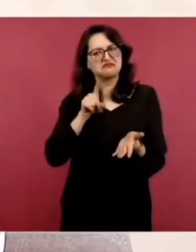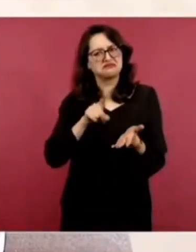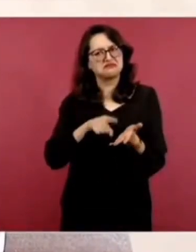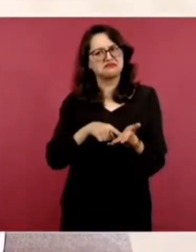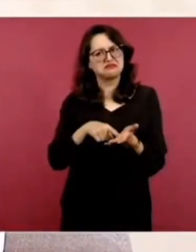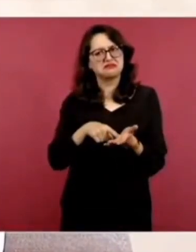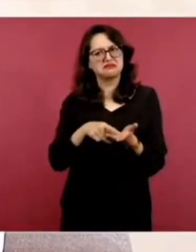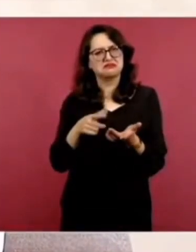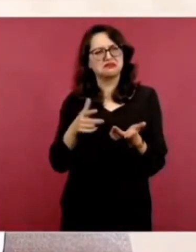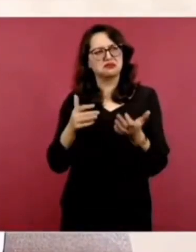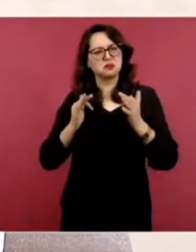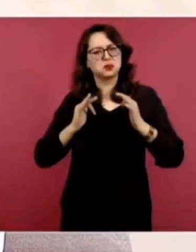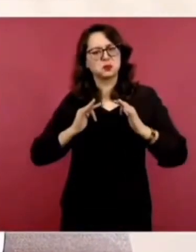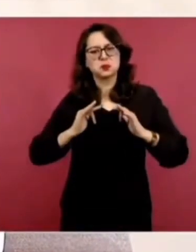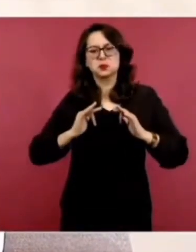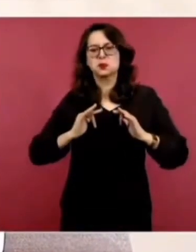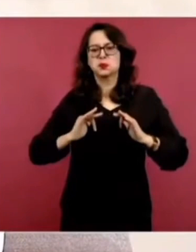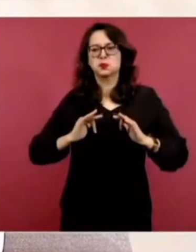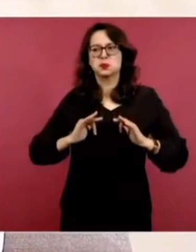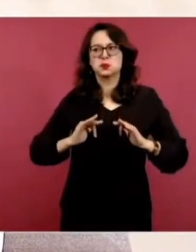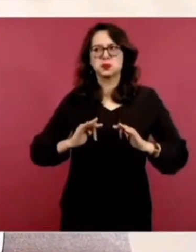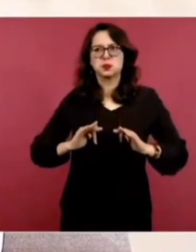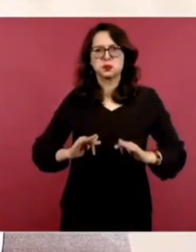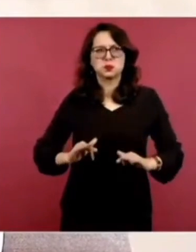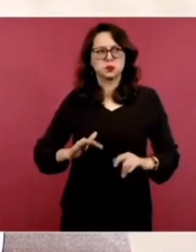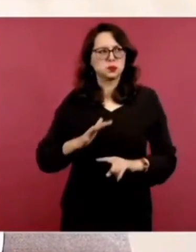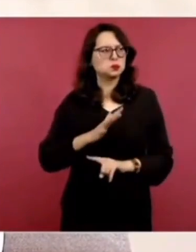la mayoría del pueblo.